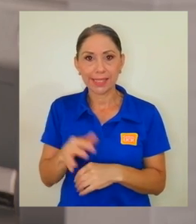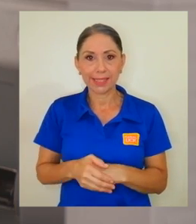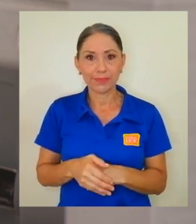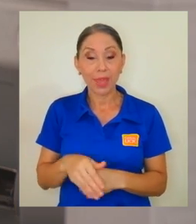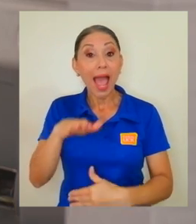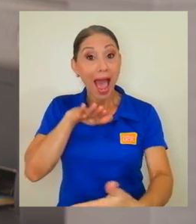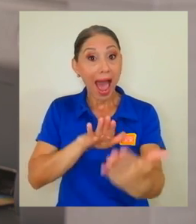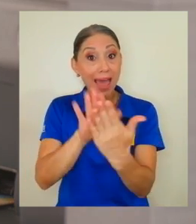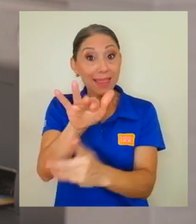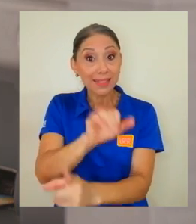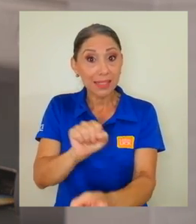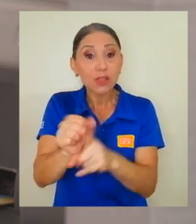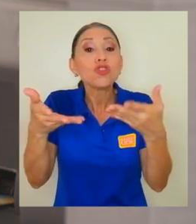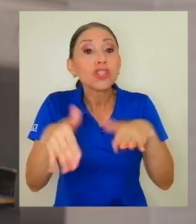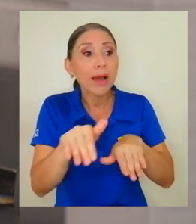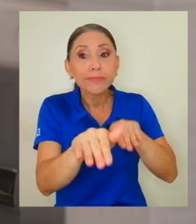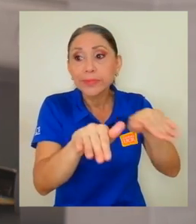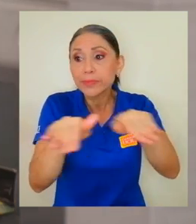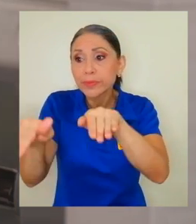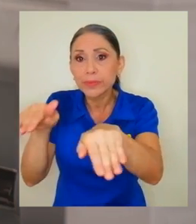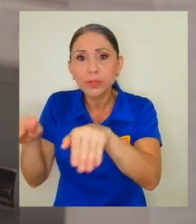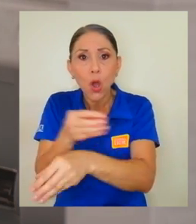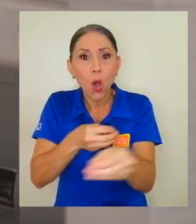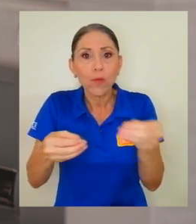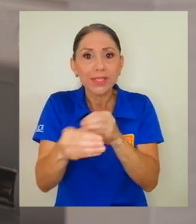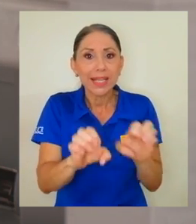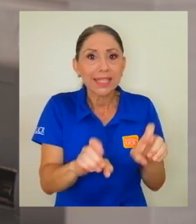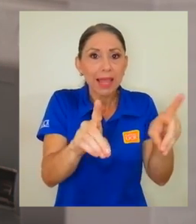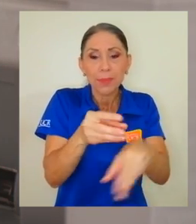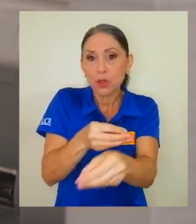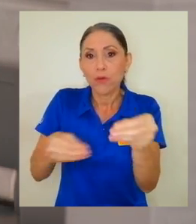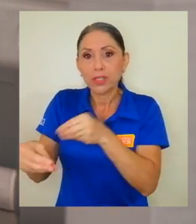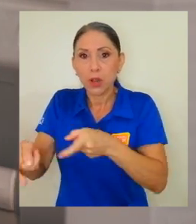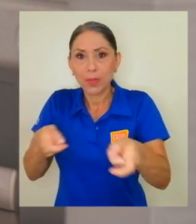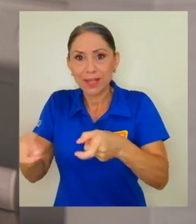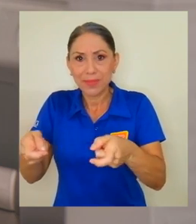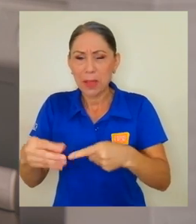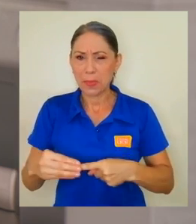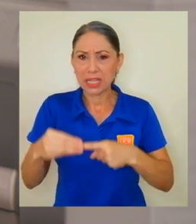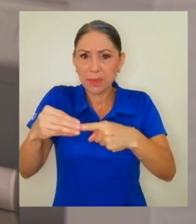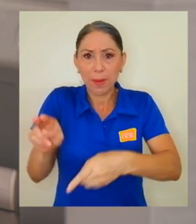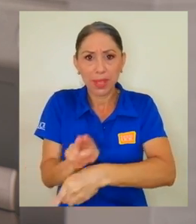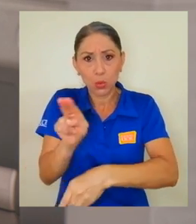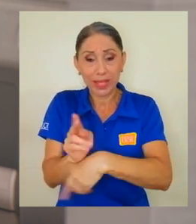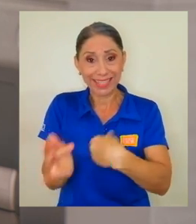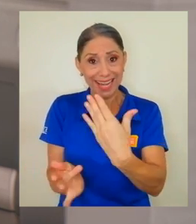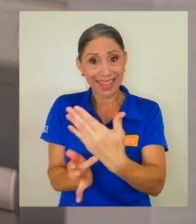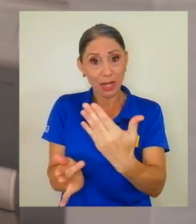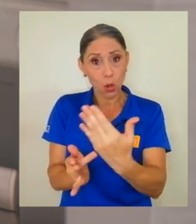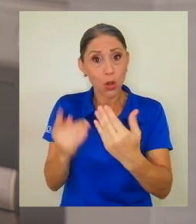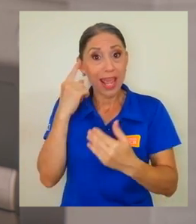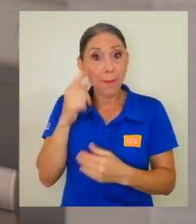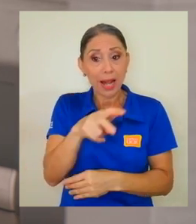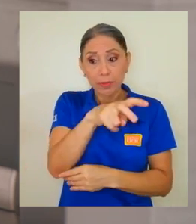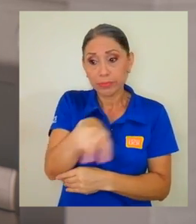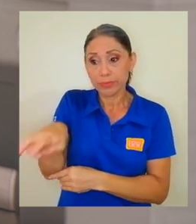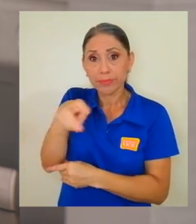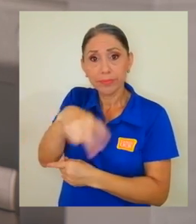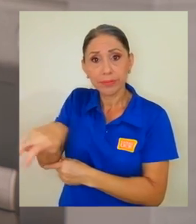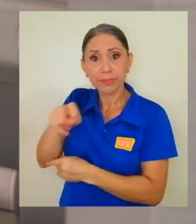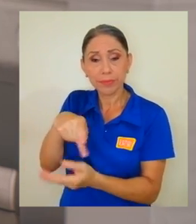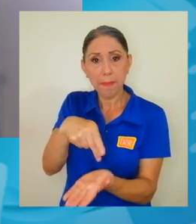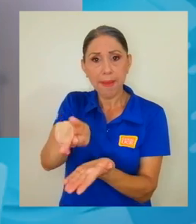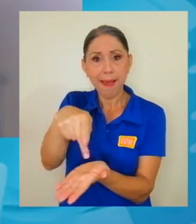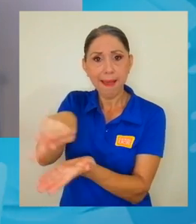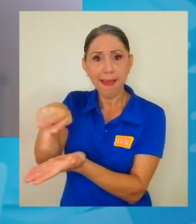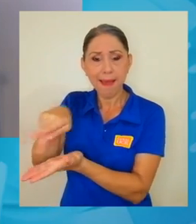Ante esto, ya se instó a las unidades académicas y administrativas a hacer uso principalmente de tecnologías para hacer los pagos requeridos.